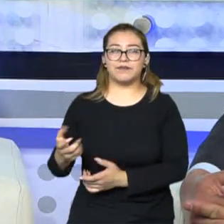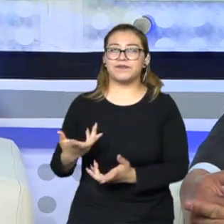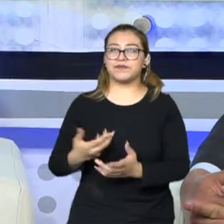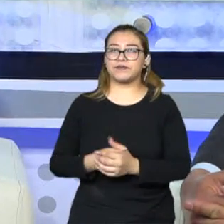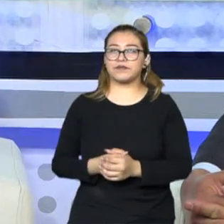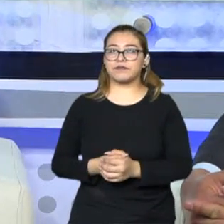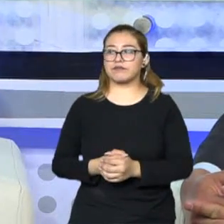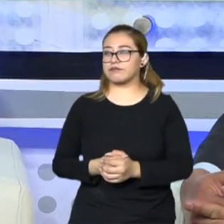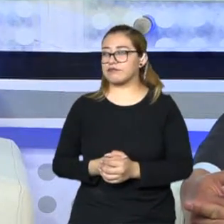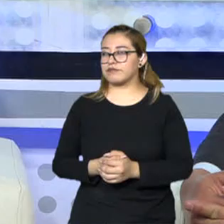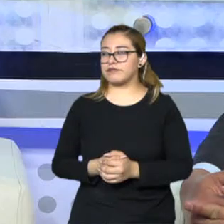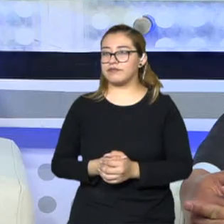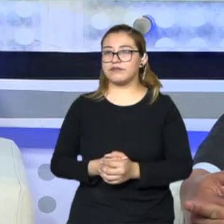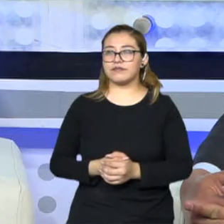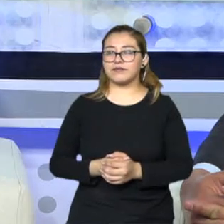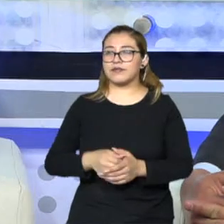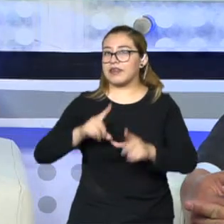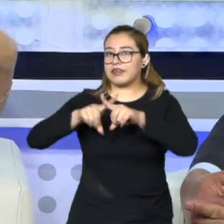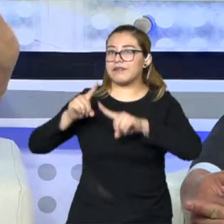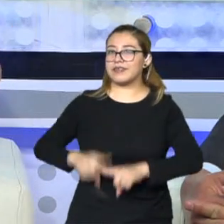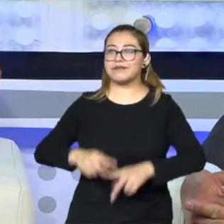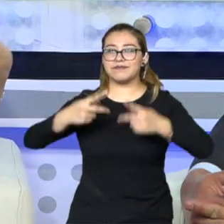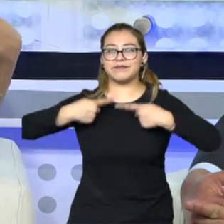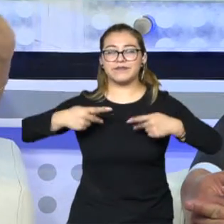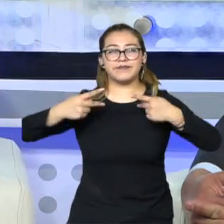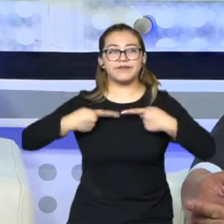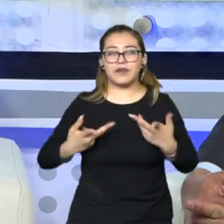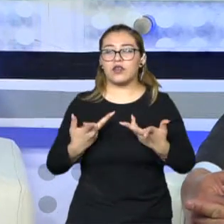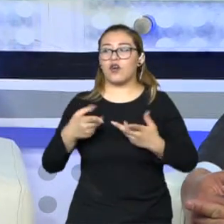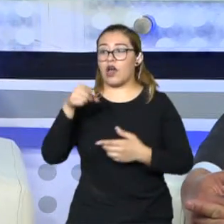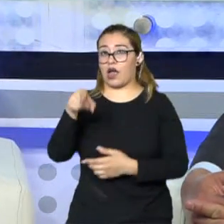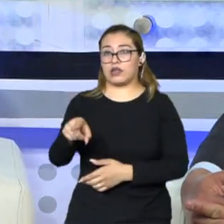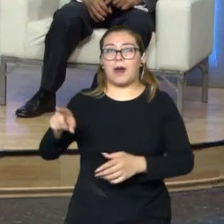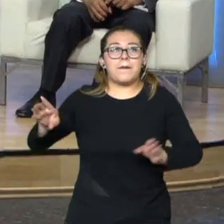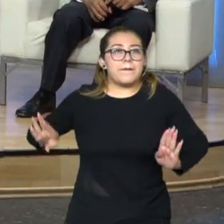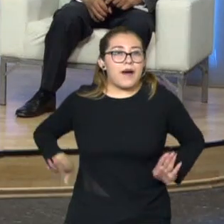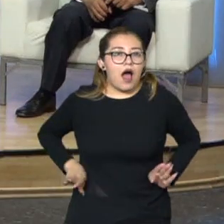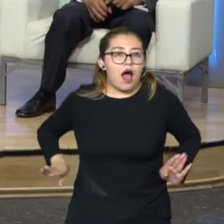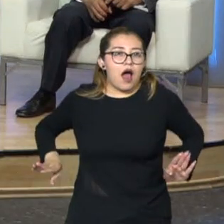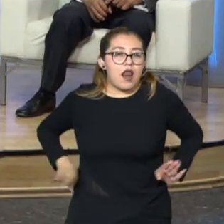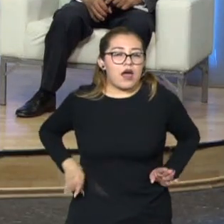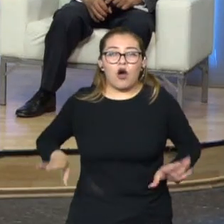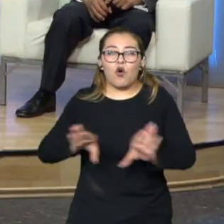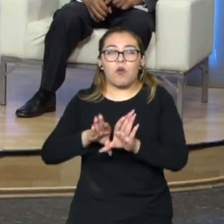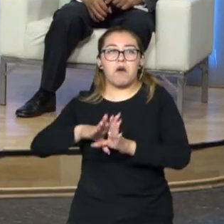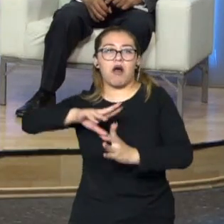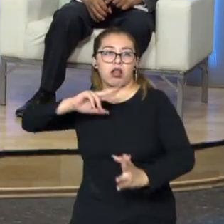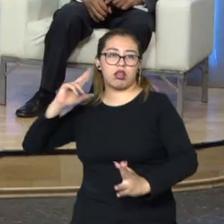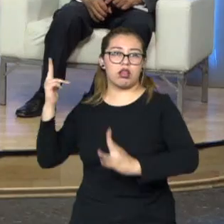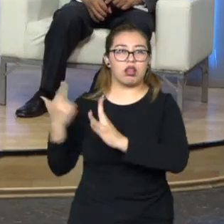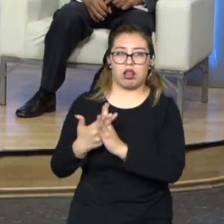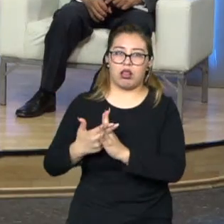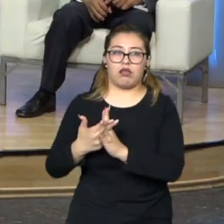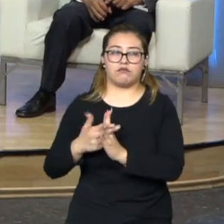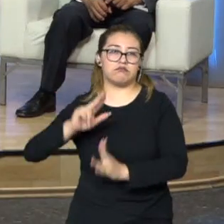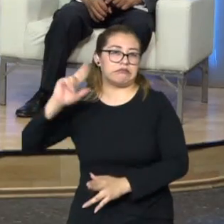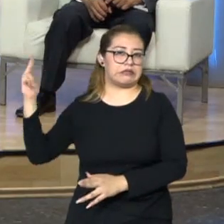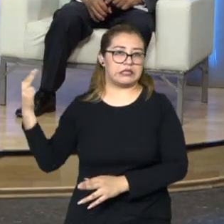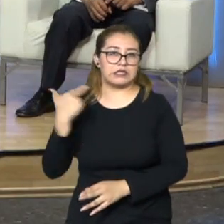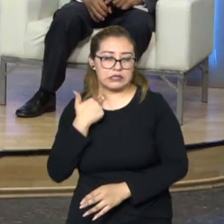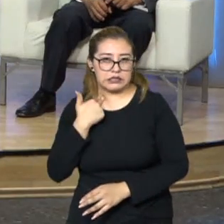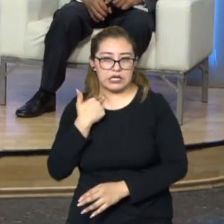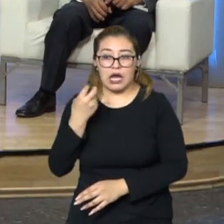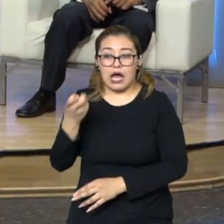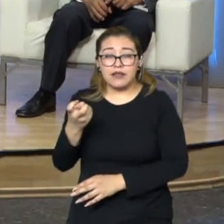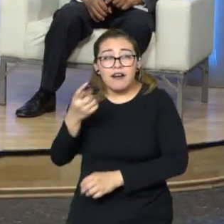decenas de miles de casos de personas, o sea, cuya pareja les asesinaba, y también decían, hay falta